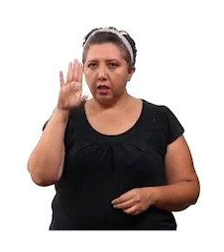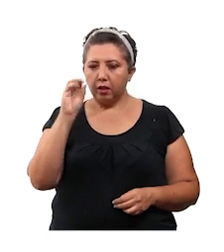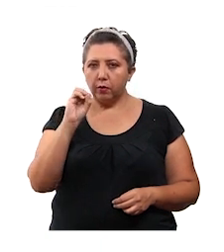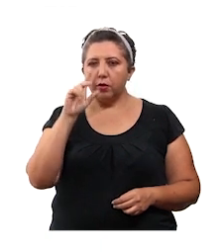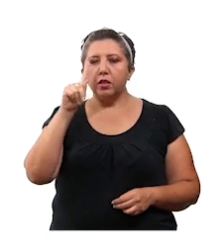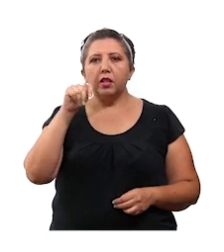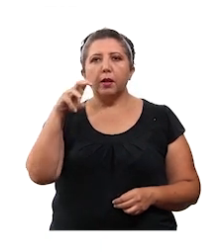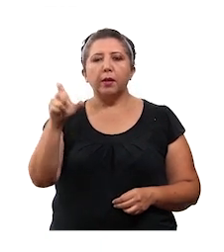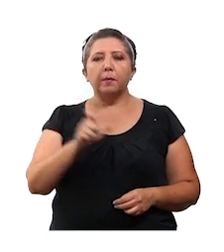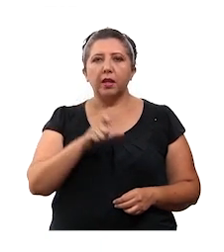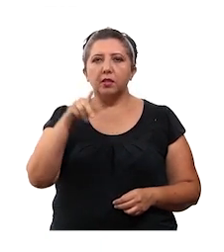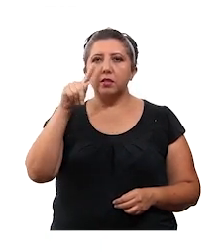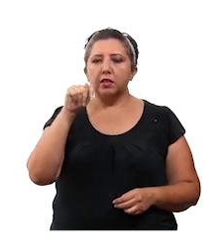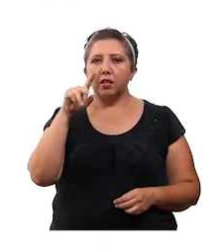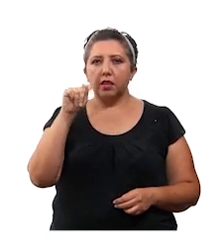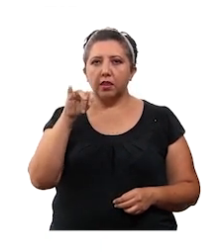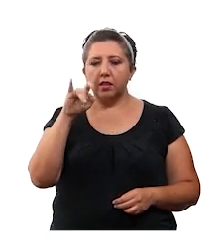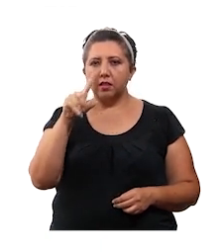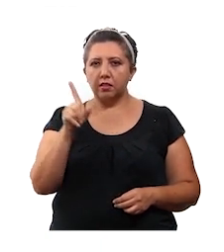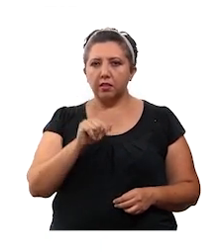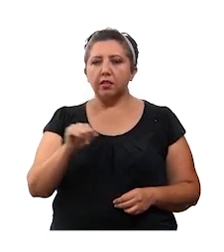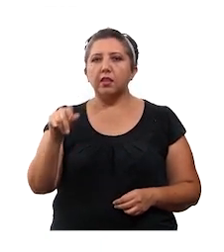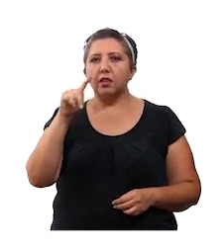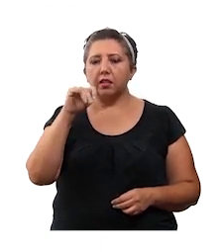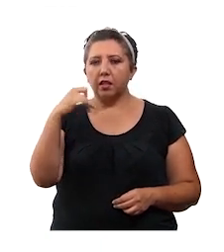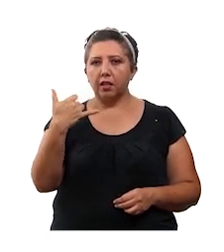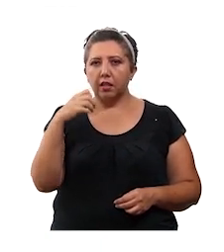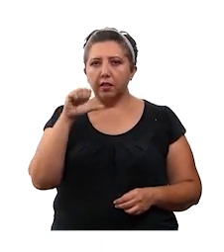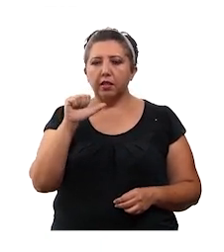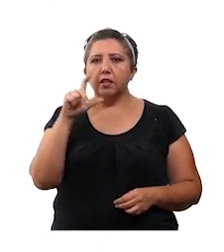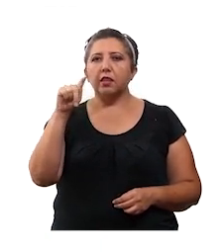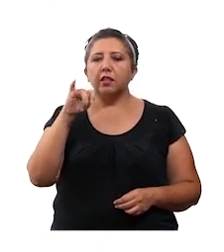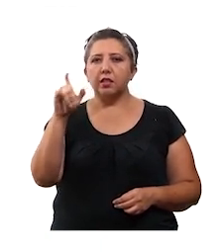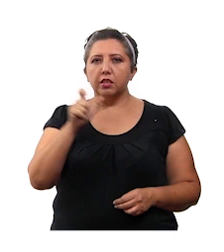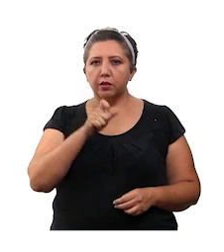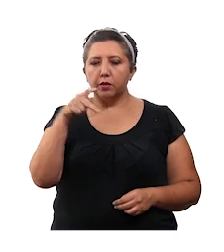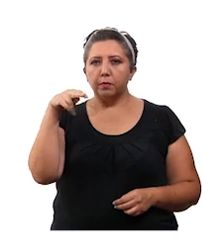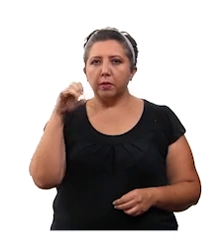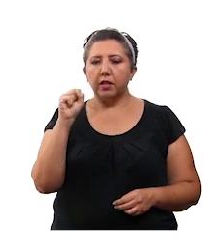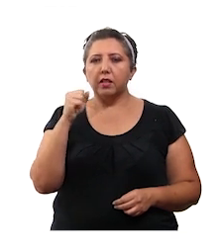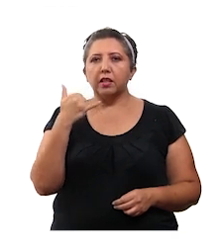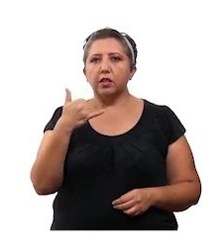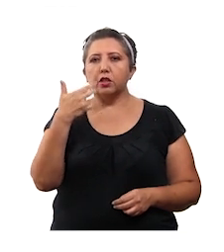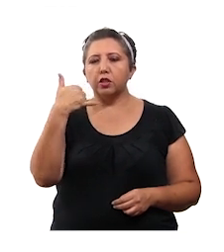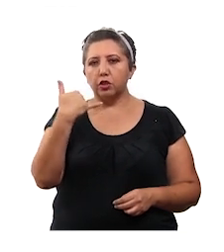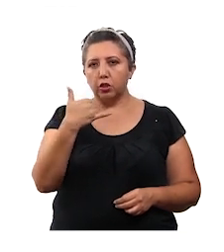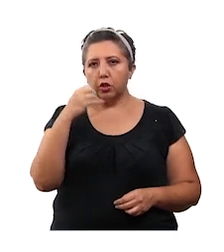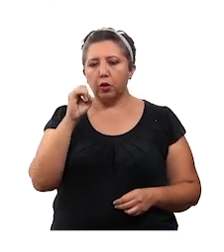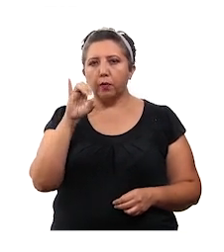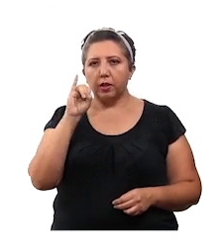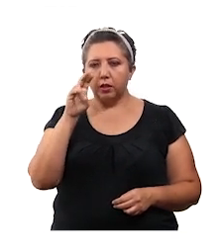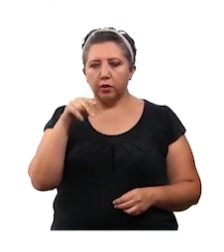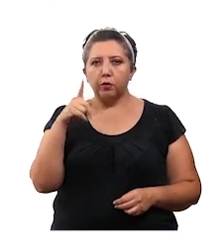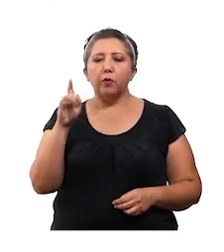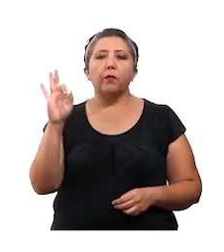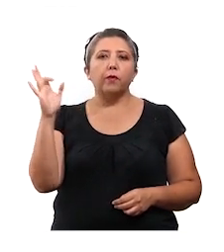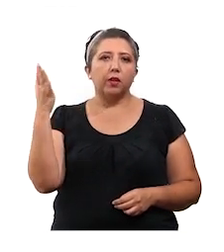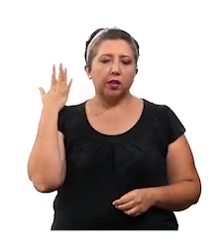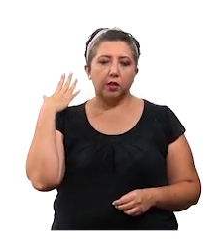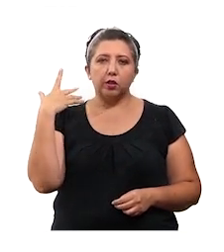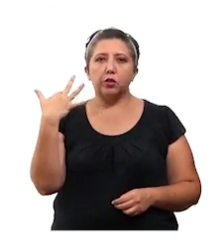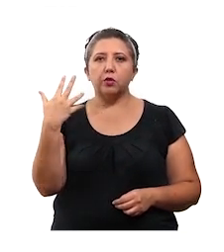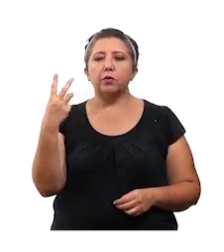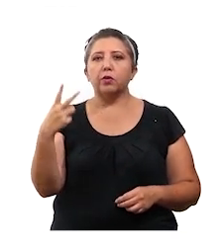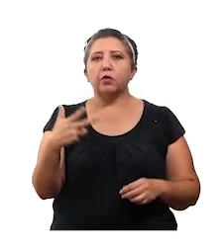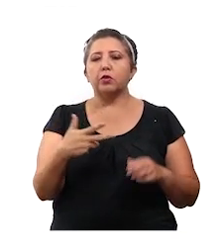Tekó, Temash, Tetis, Teya, Tinum, Tishpehual, Yashkukul y Yobain y uno foráneo.